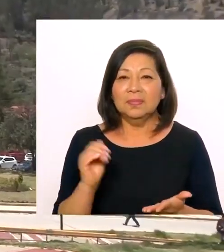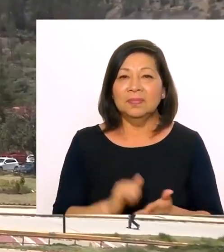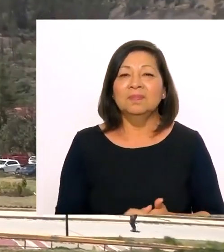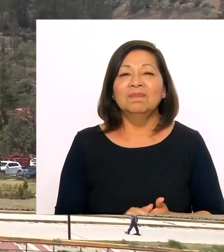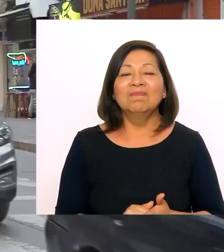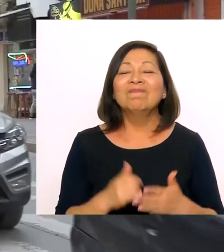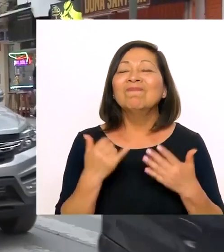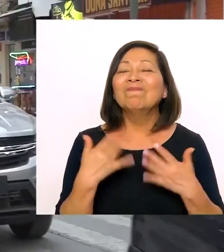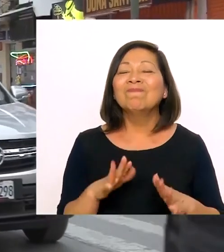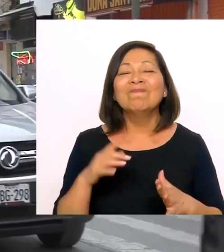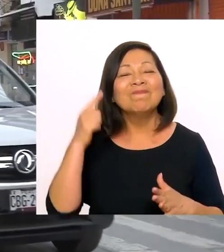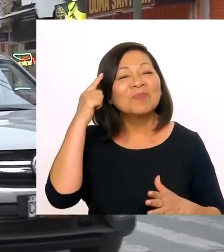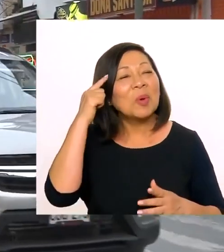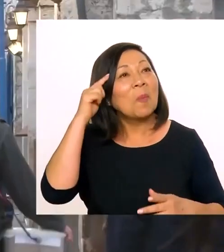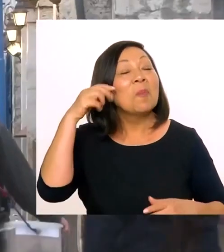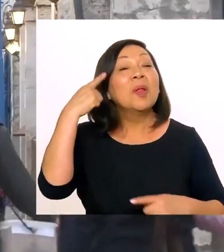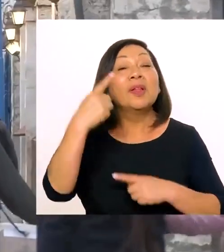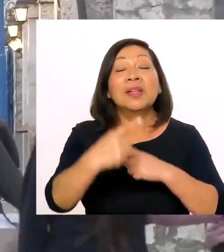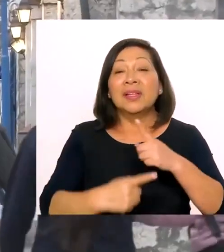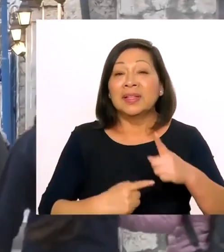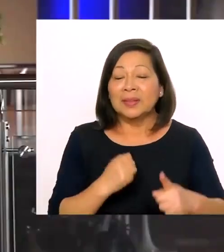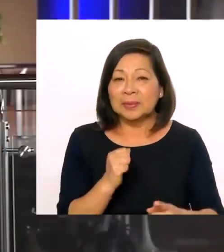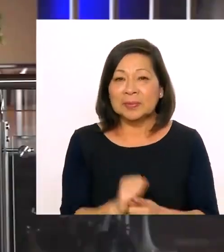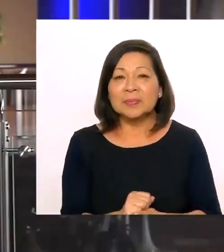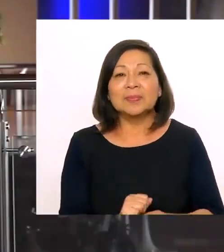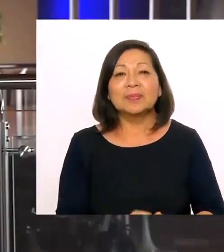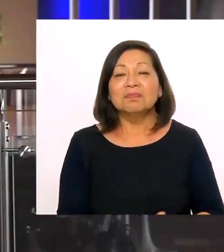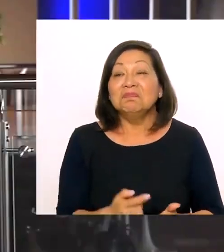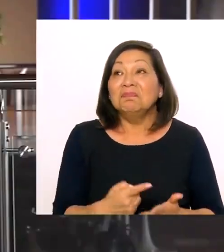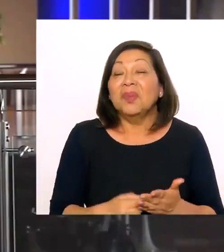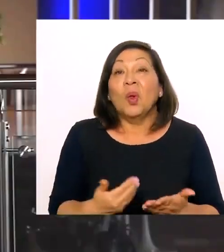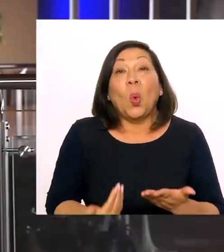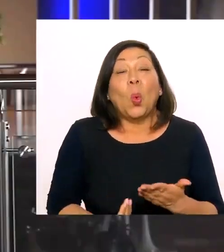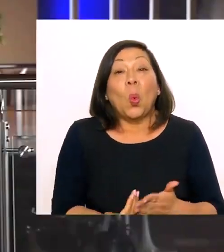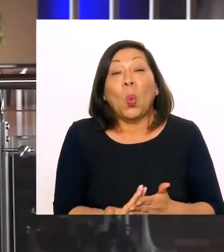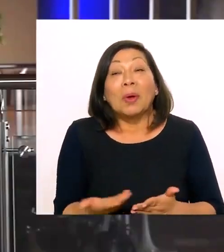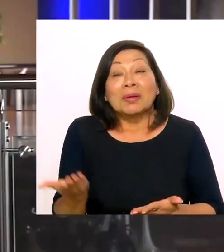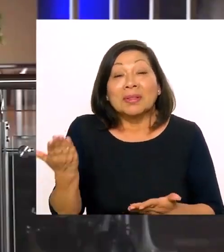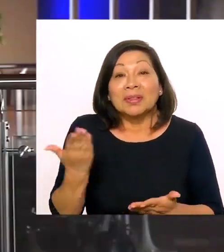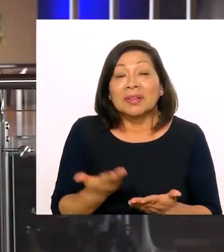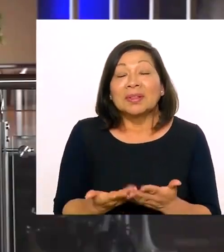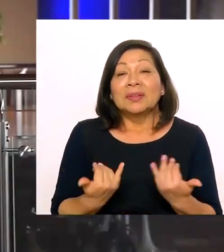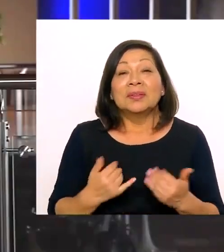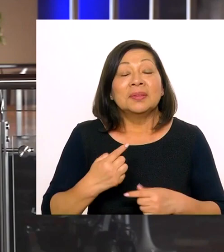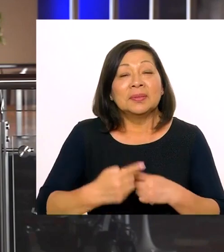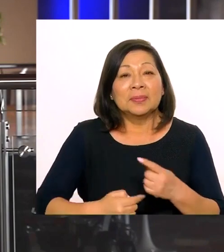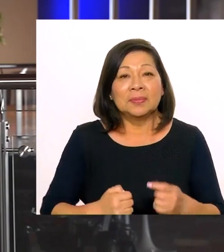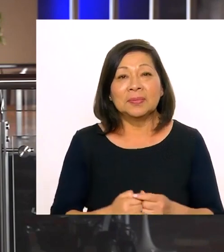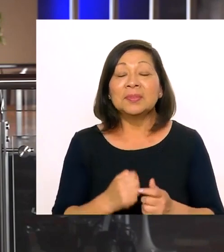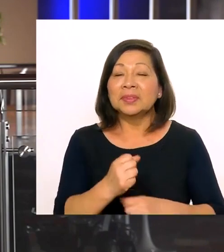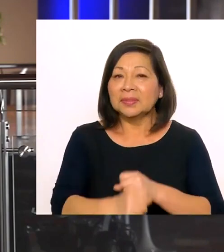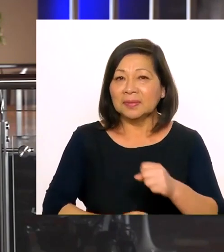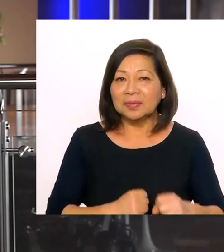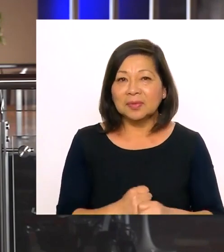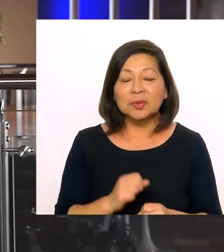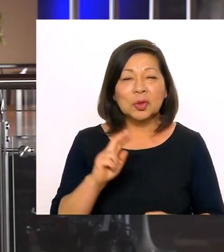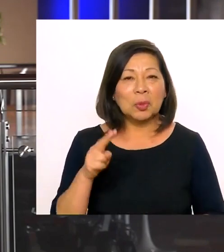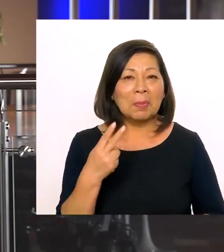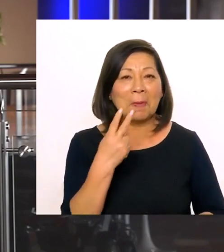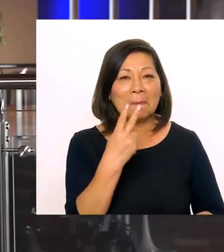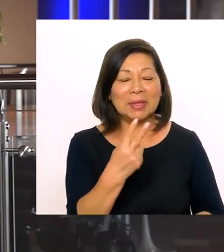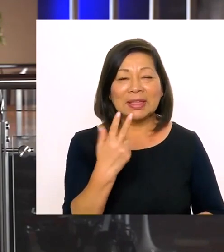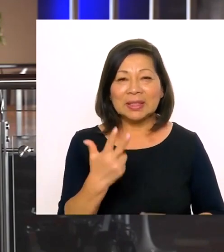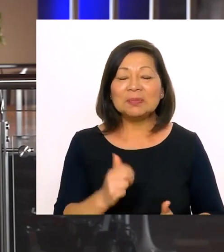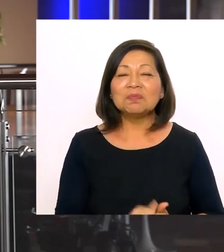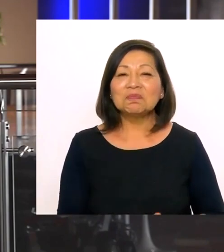esta propuesta y en esa tarea estamos. Entonces, ya pensemos en el próximo año y qué novedades nos traerán, ¿no? Con